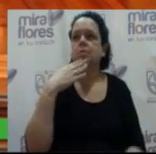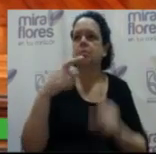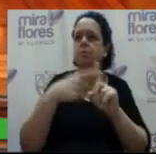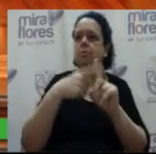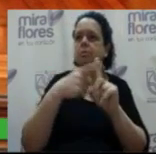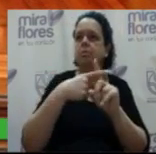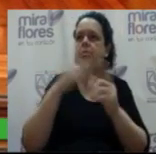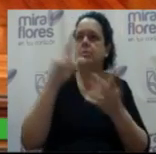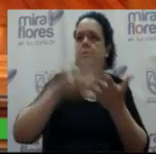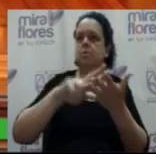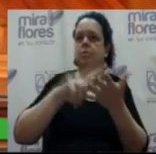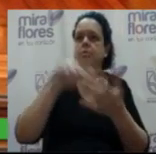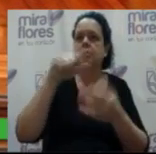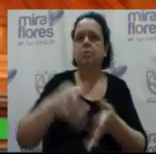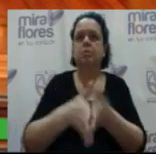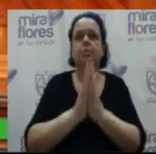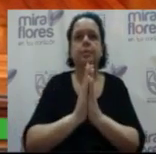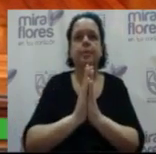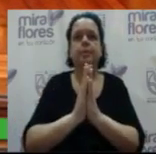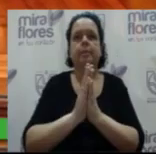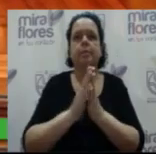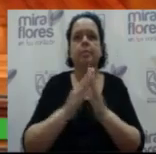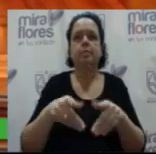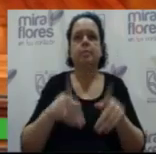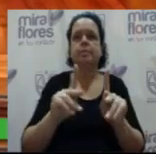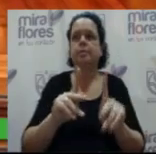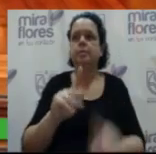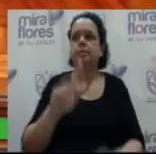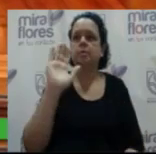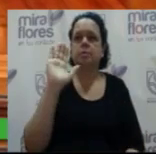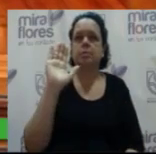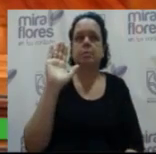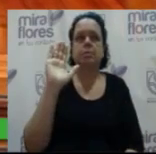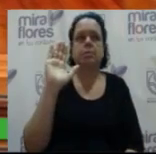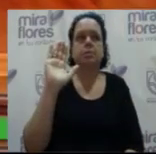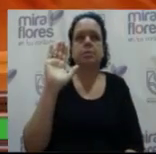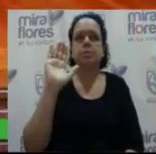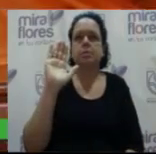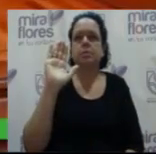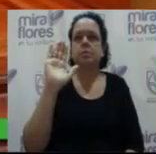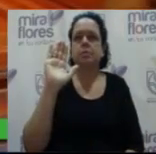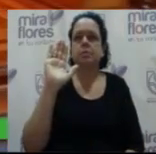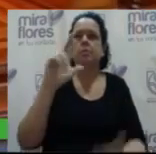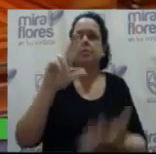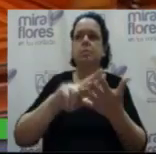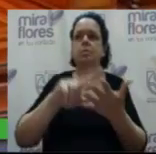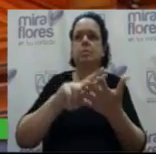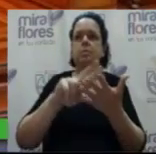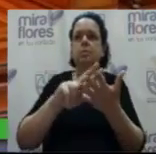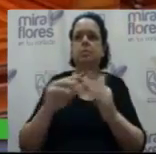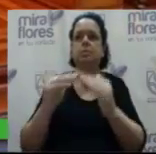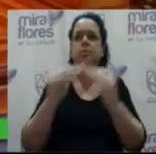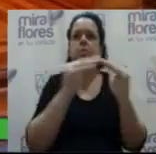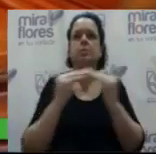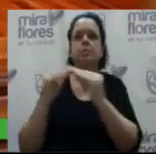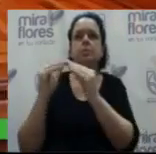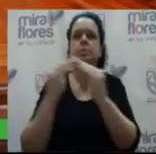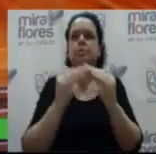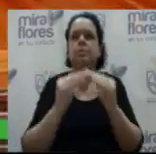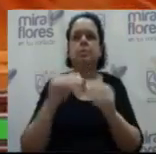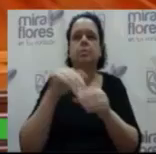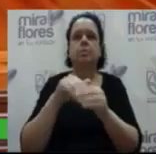de aprobar esta solicitud de licencia si van a expresar lo nacional de conformidad. Se aprueba por unanimidad de votos.